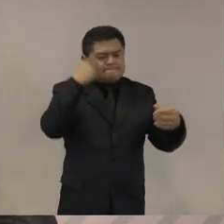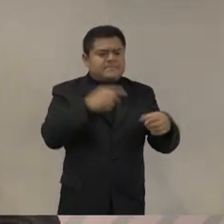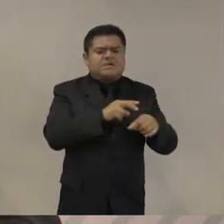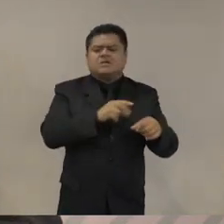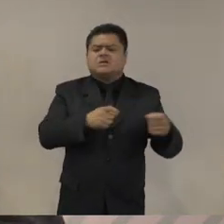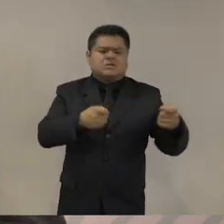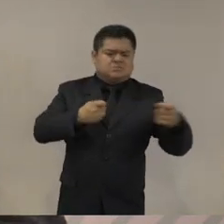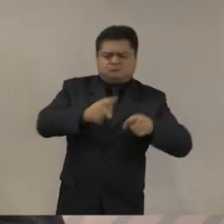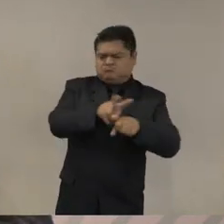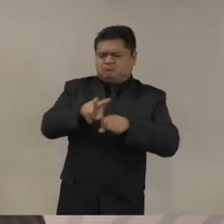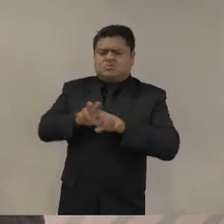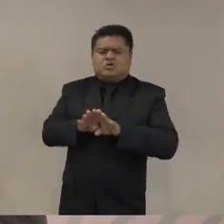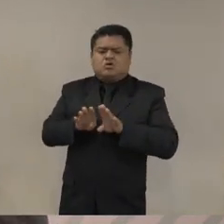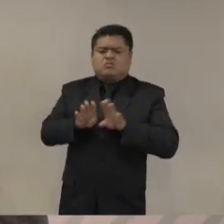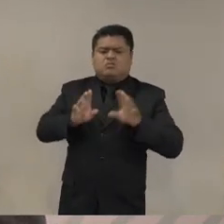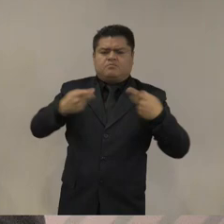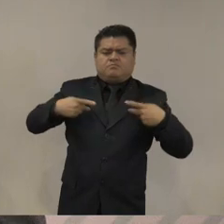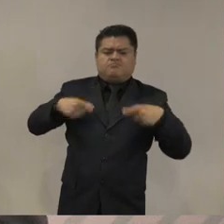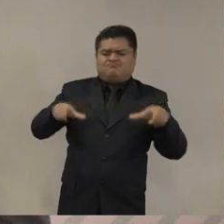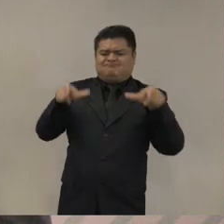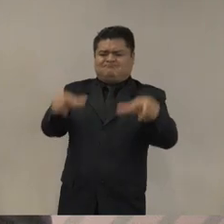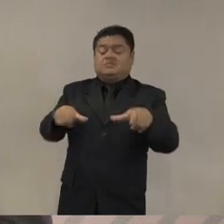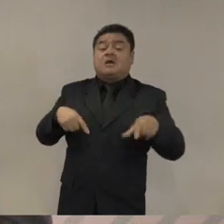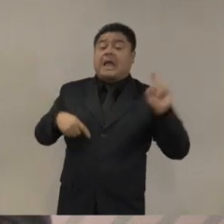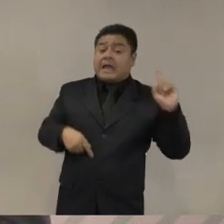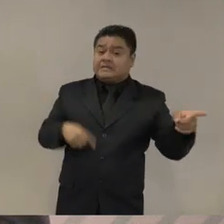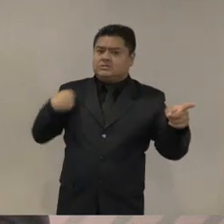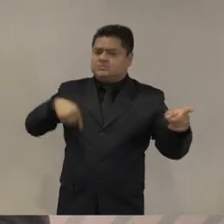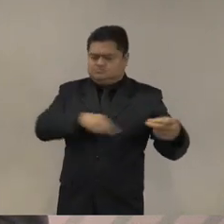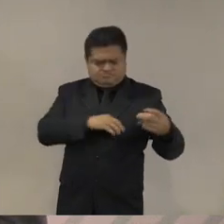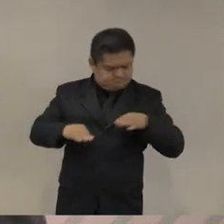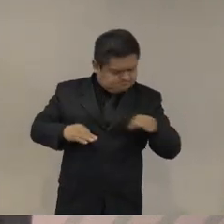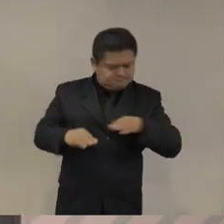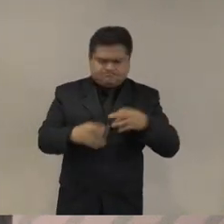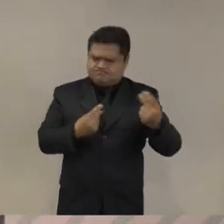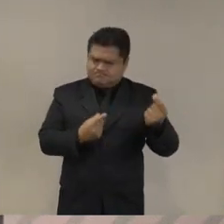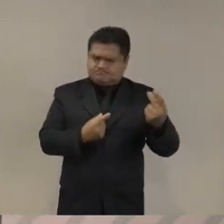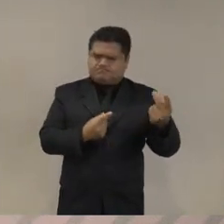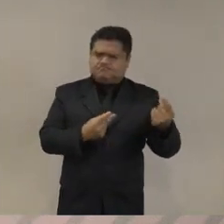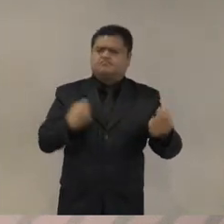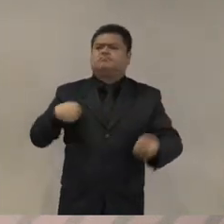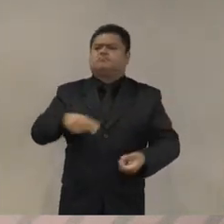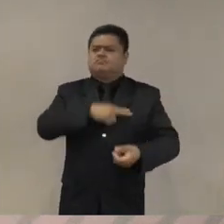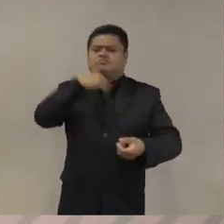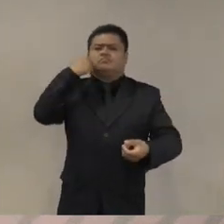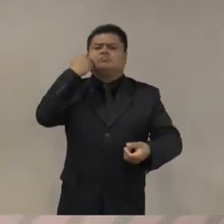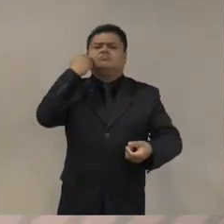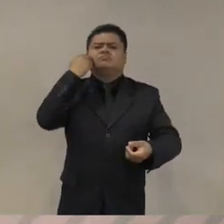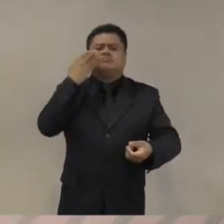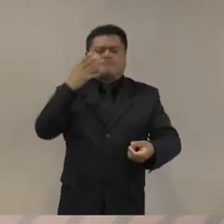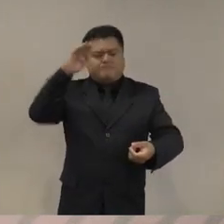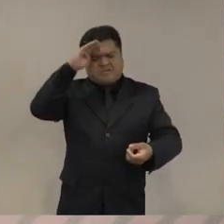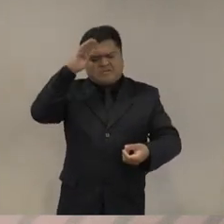intervenciones chiquitas que creamos que son posibles